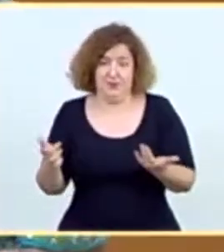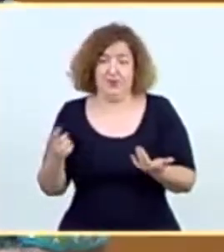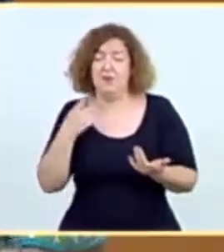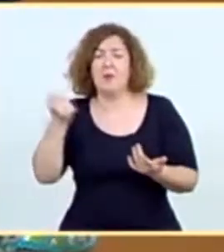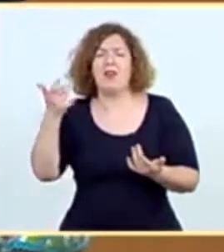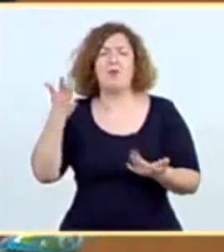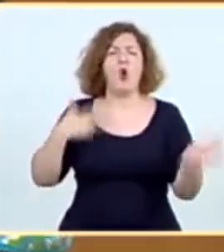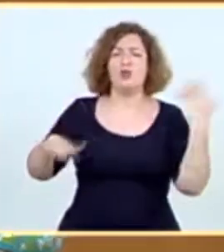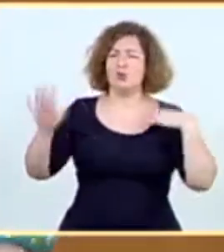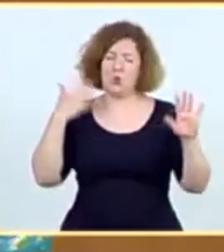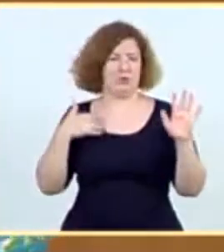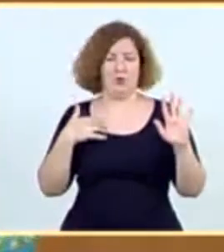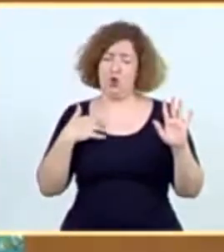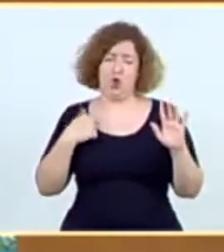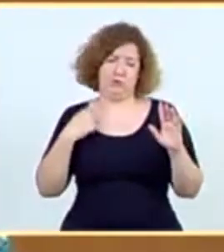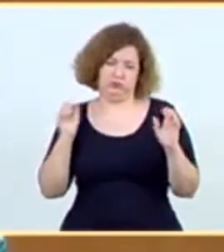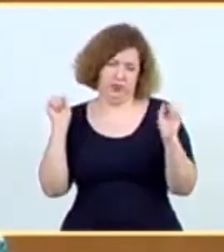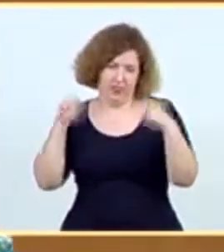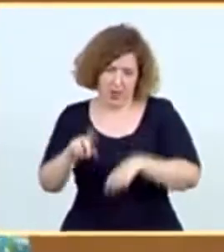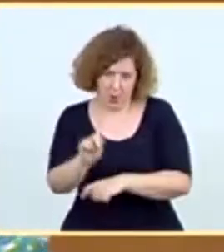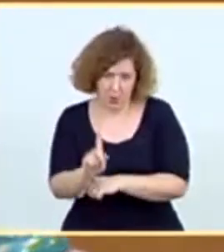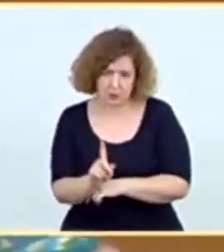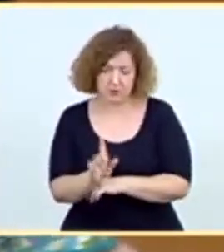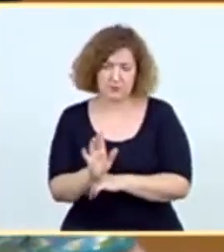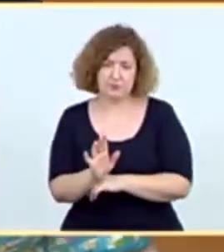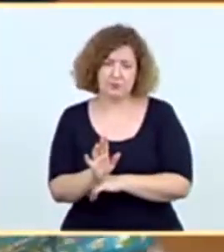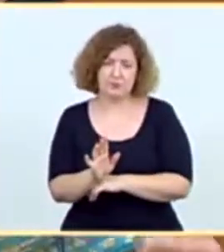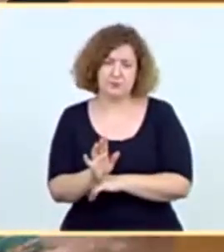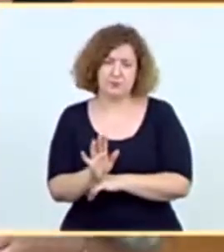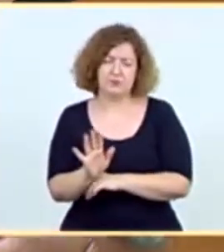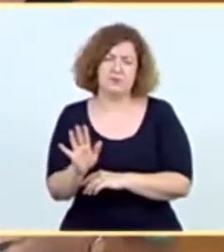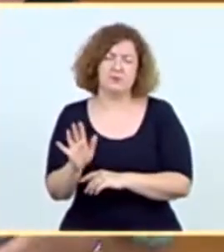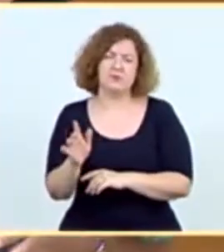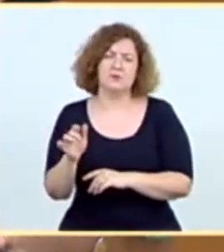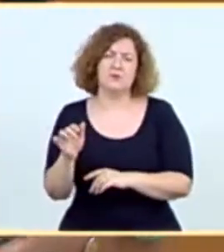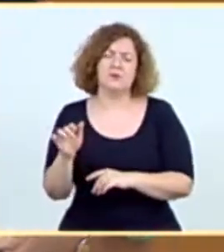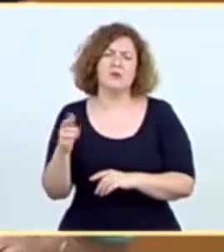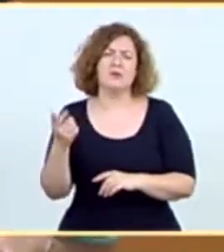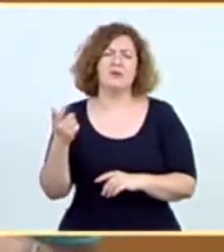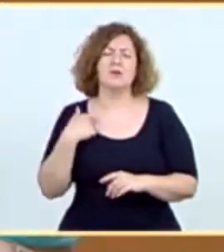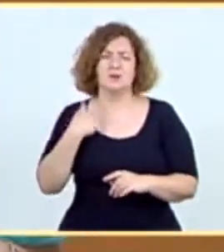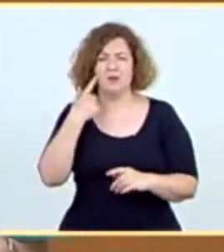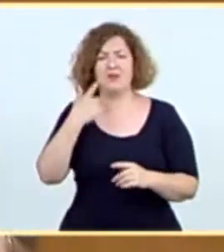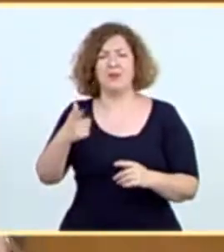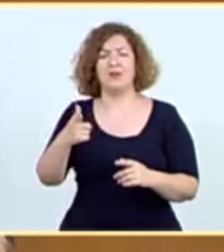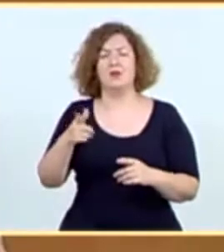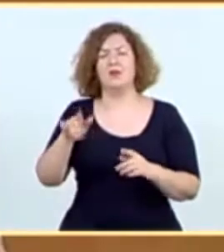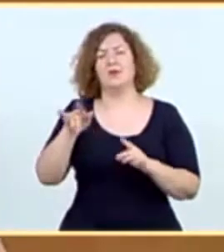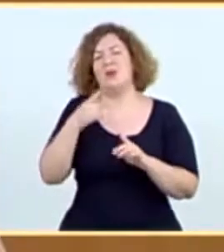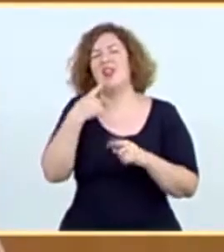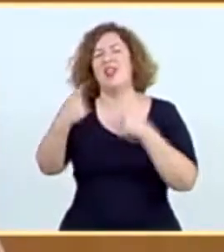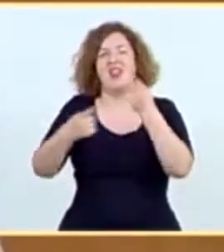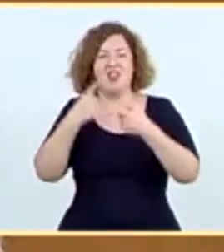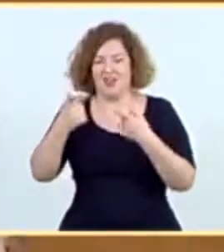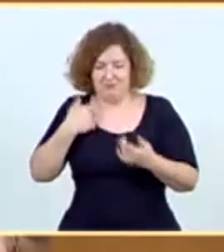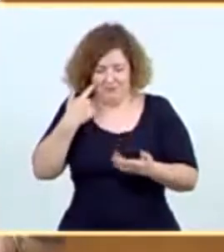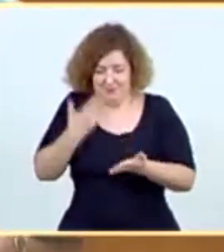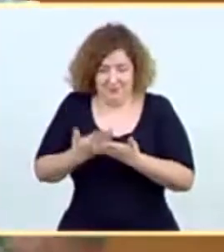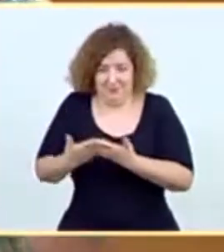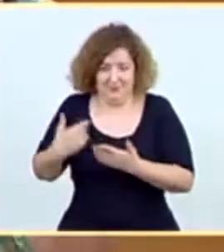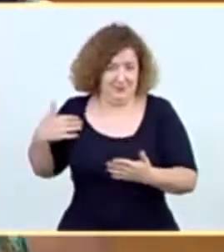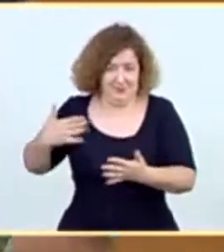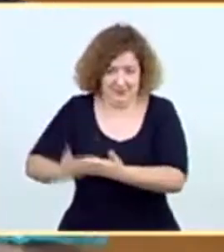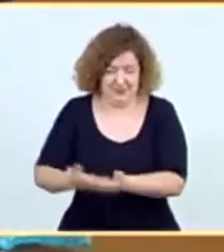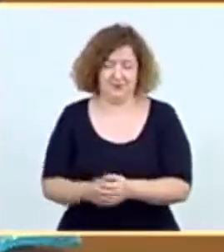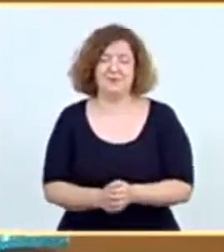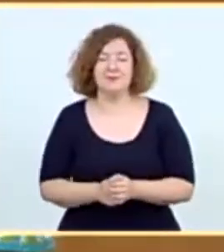como excusa y entenderá que no la comparta, señoría. Creo que no es razón el tiempo vivido para que usted haga ese relato. Pero también en cuanto